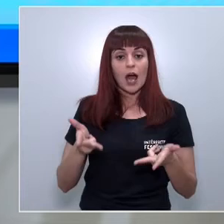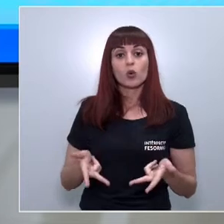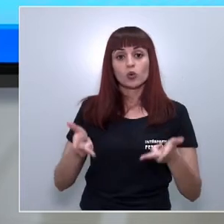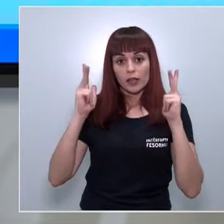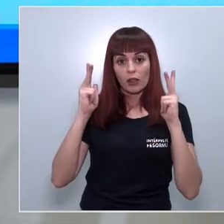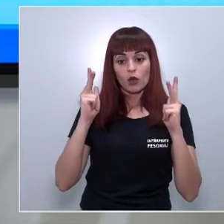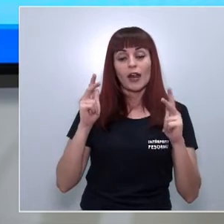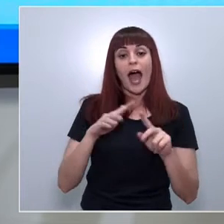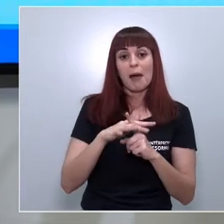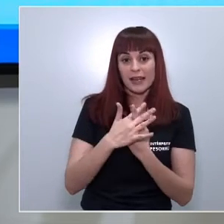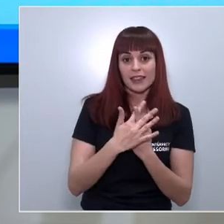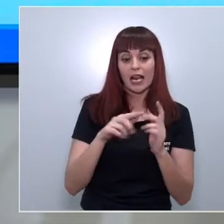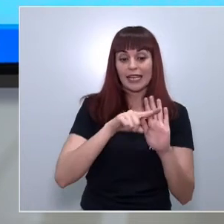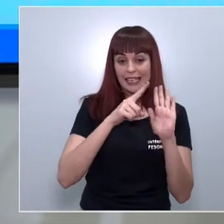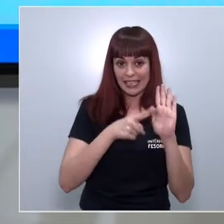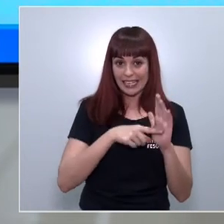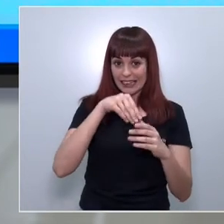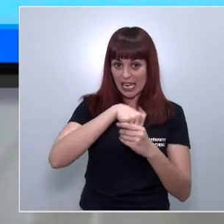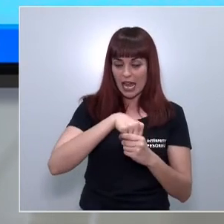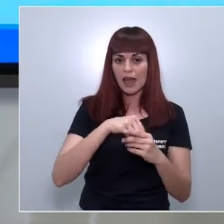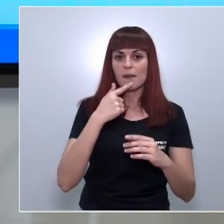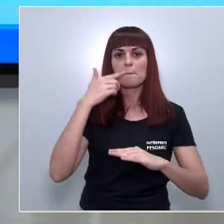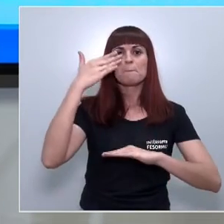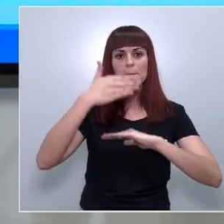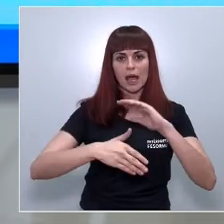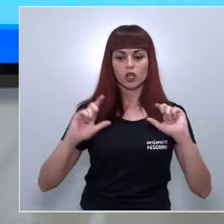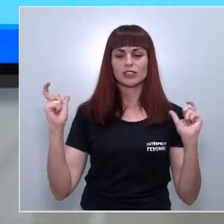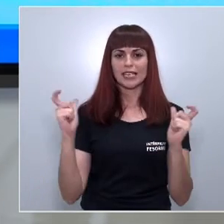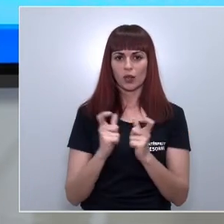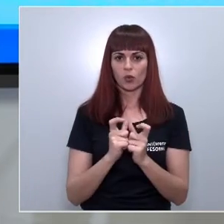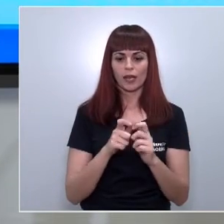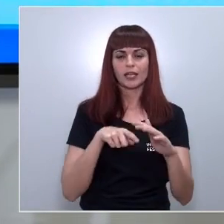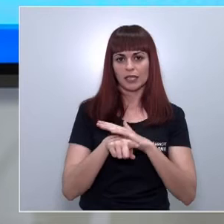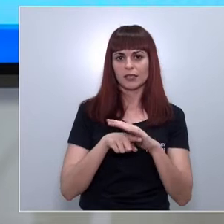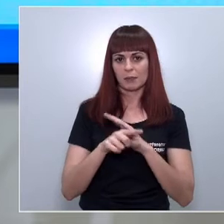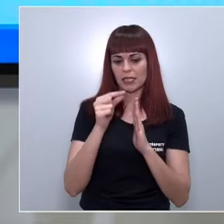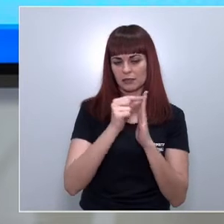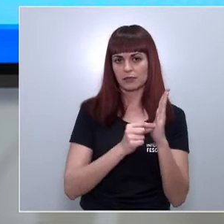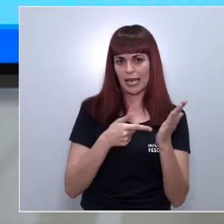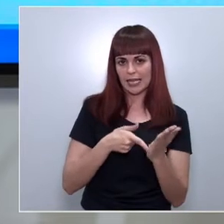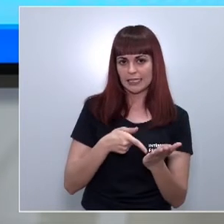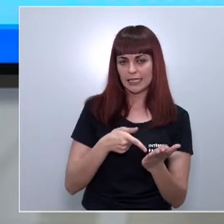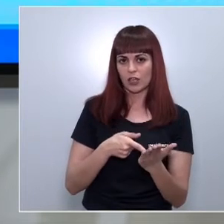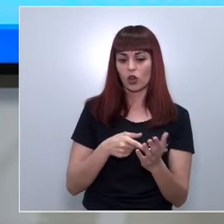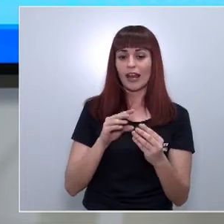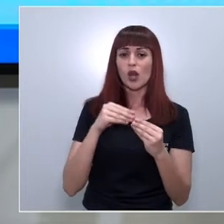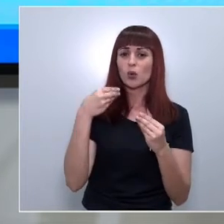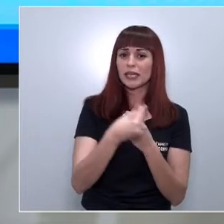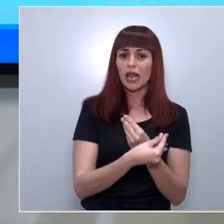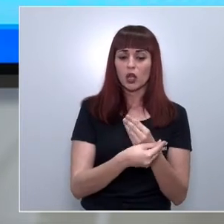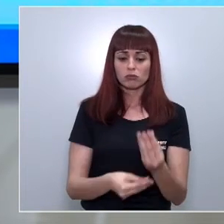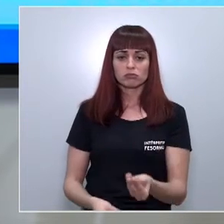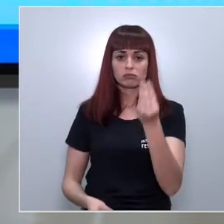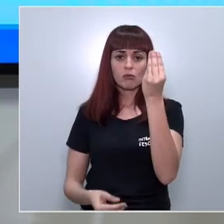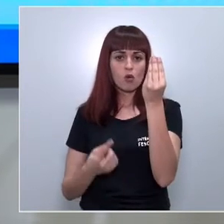y autorización ambiental integrada se reducen los plazos e igualan trámites exigidos se unifica la documentación necesaria